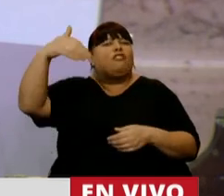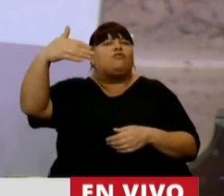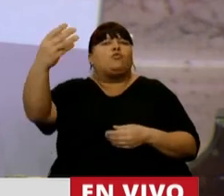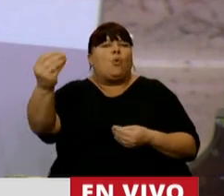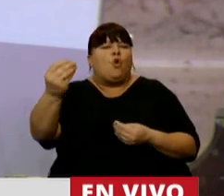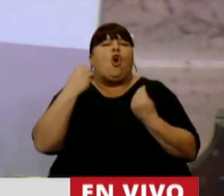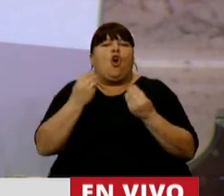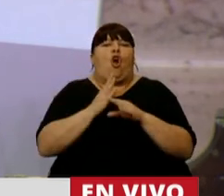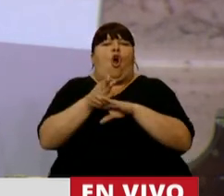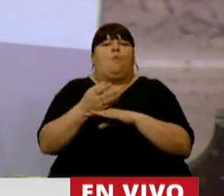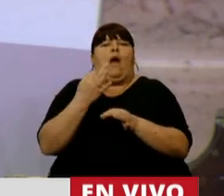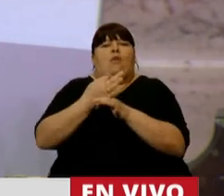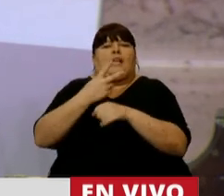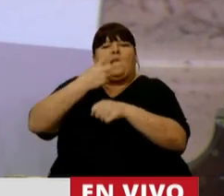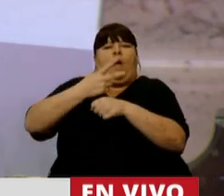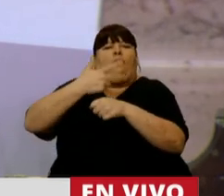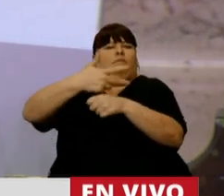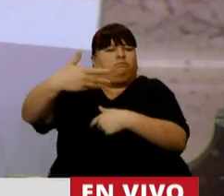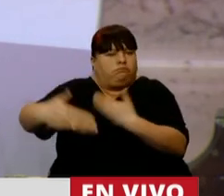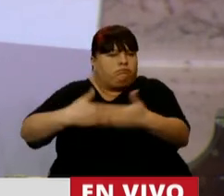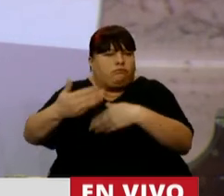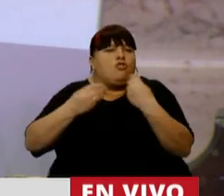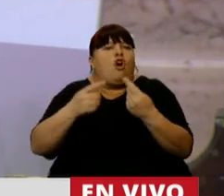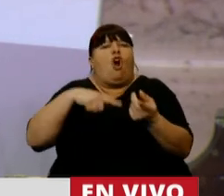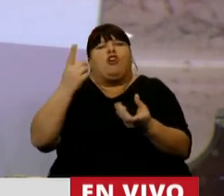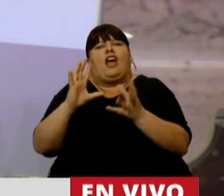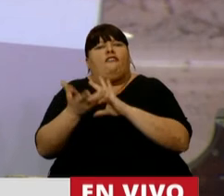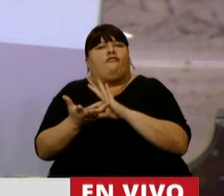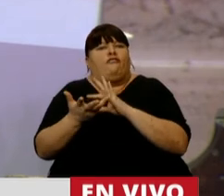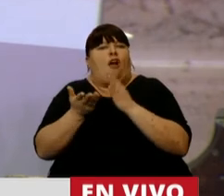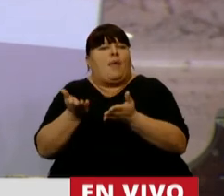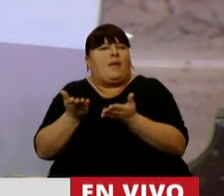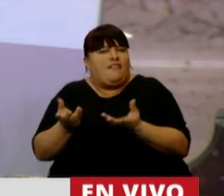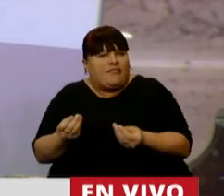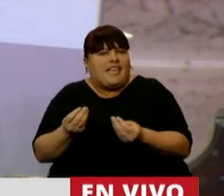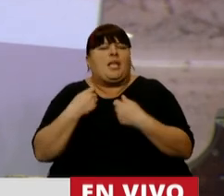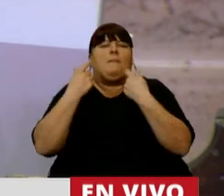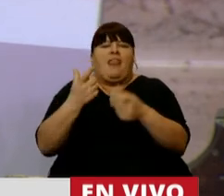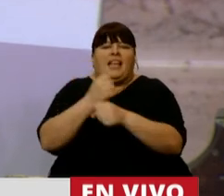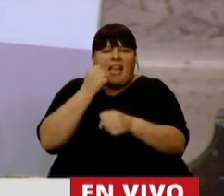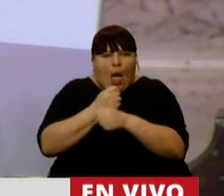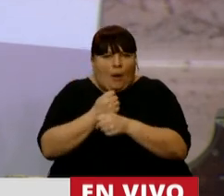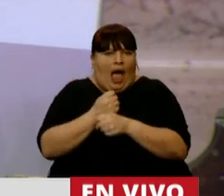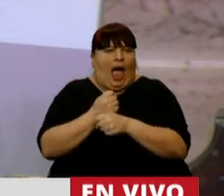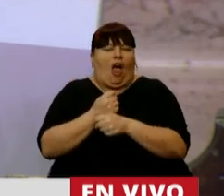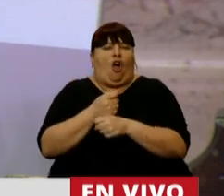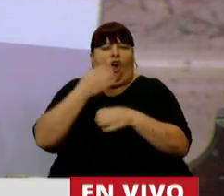de mañana en acceder a educación superior, para acceder a otro tipo de beneficios, para acceder al empleo